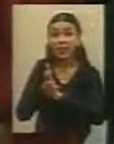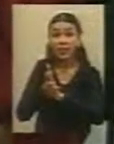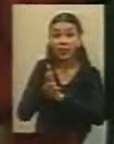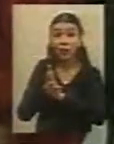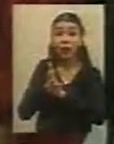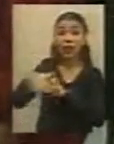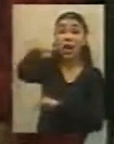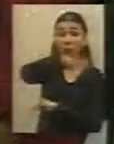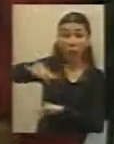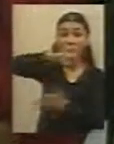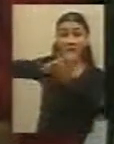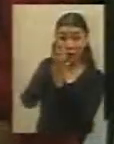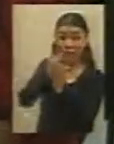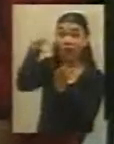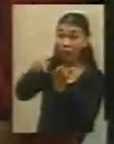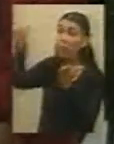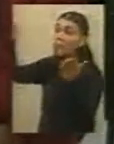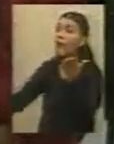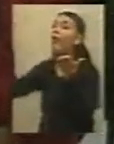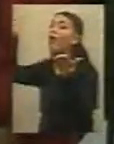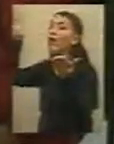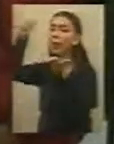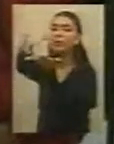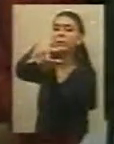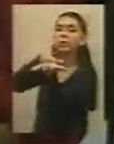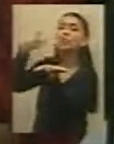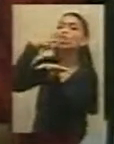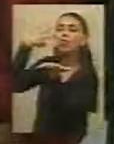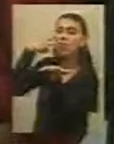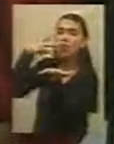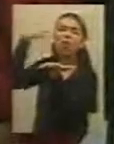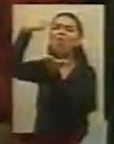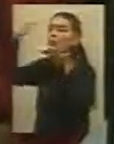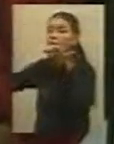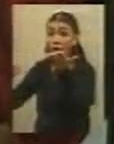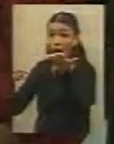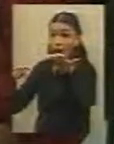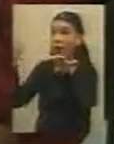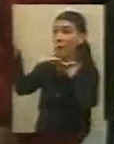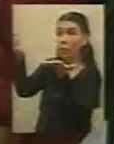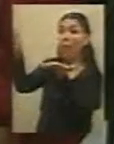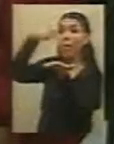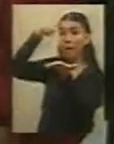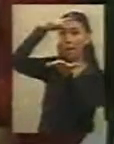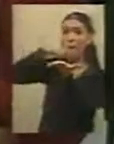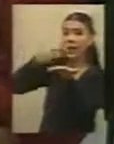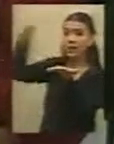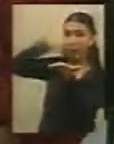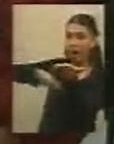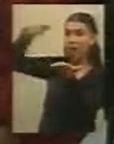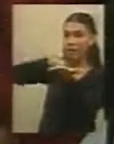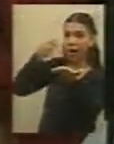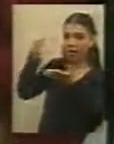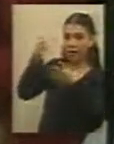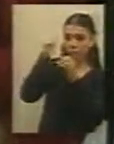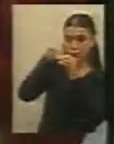Entonces decir, bueno, ante la inquietud de los vecinos hemos decidido hacer un poquito para atrás, pero en beneficio de la comunidad y del